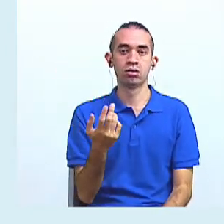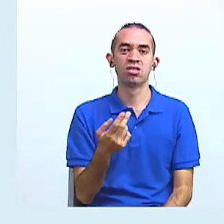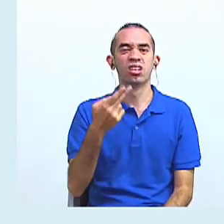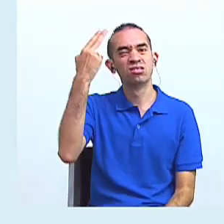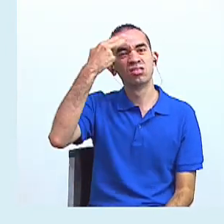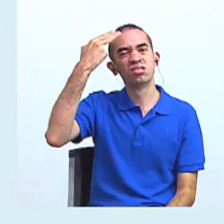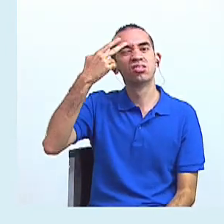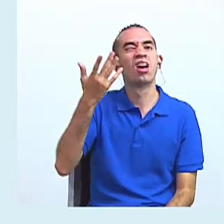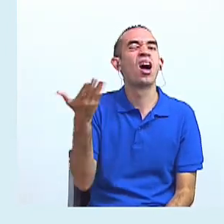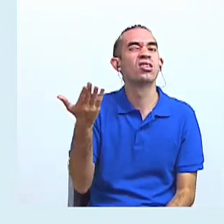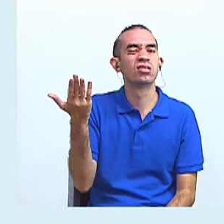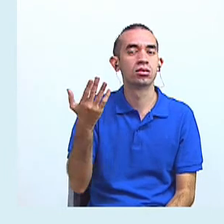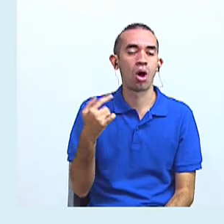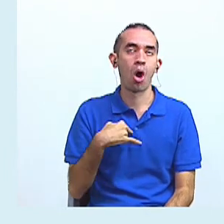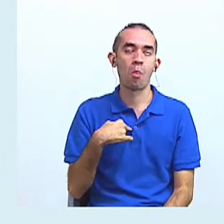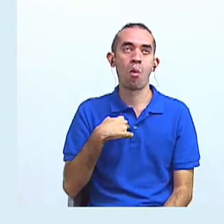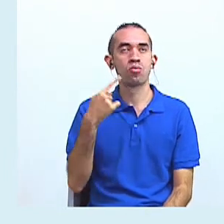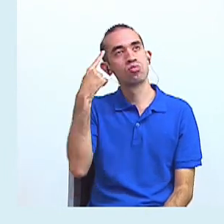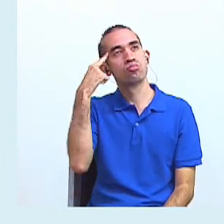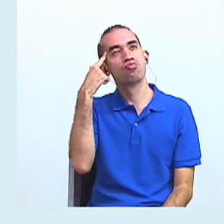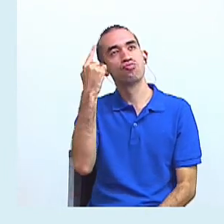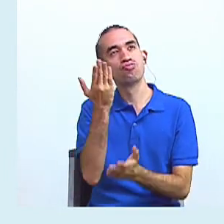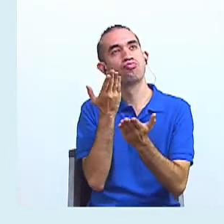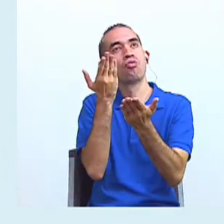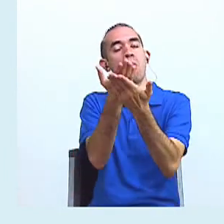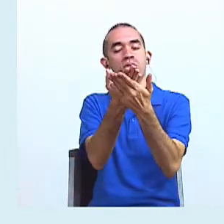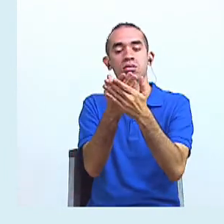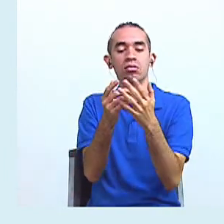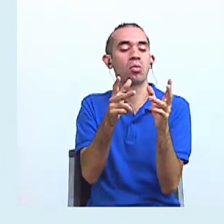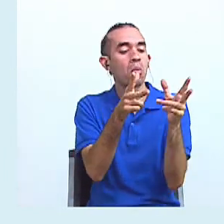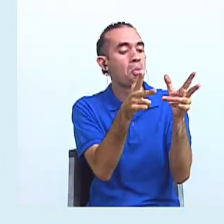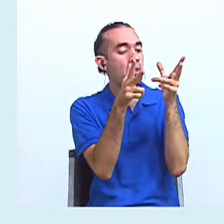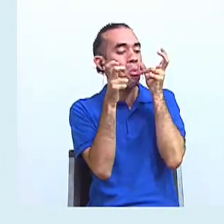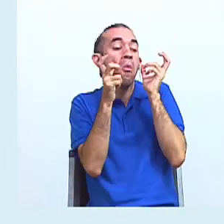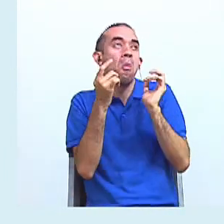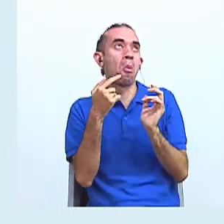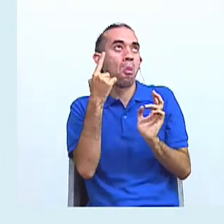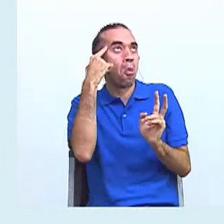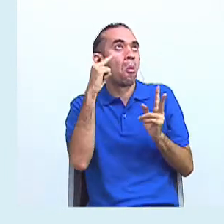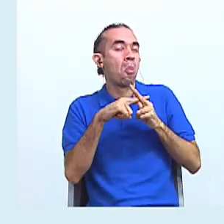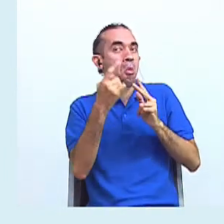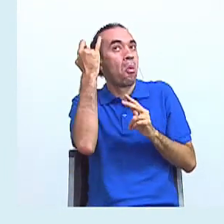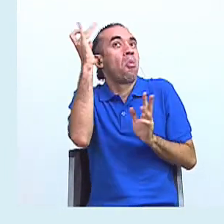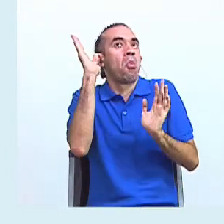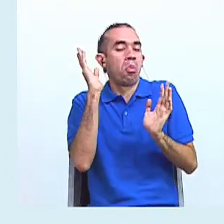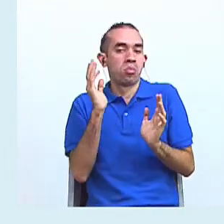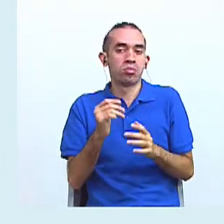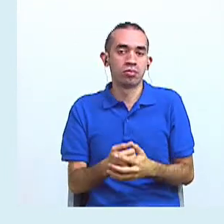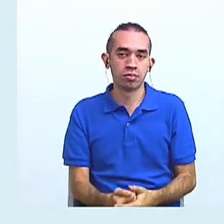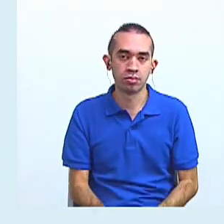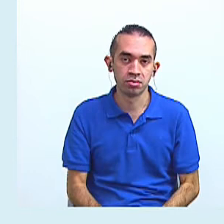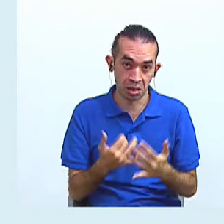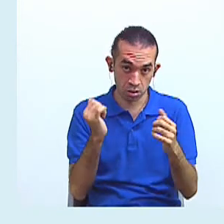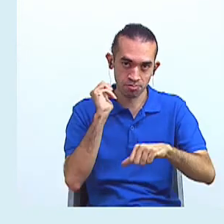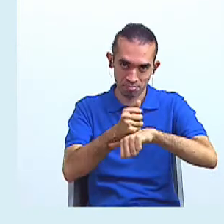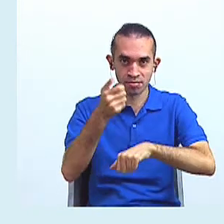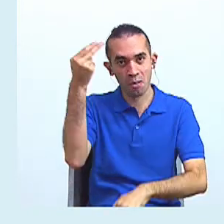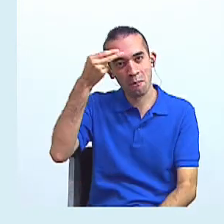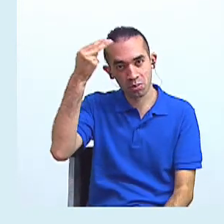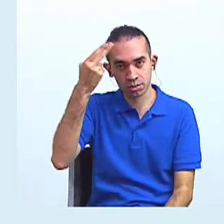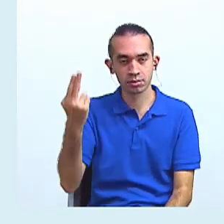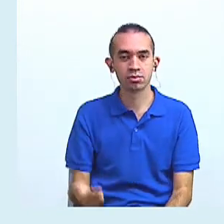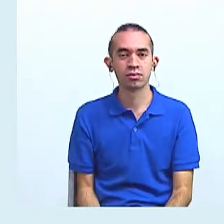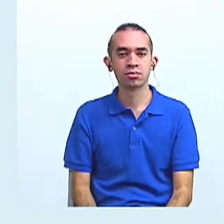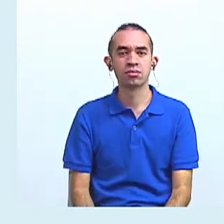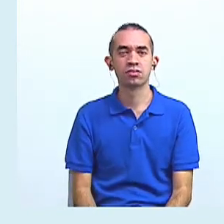hipótesis es hacer una proposición a partir de la información inicial que tengo. Hagamos una hipótesis. ¿De